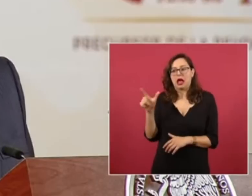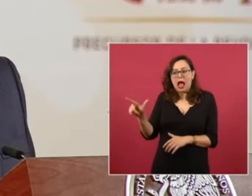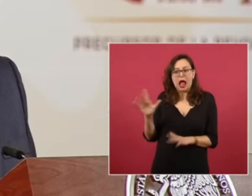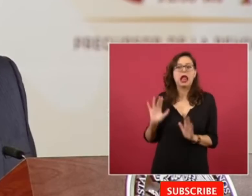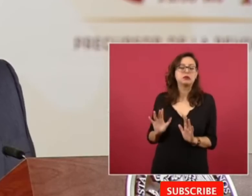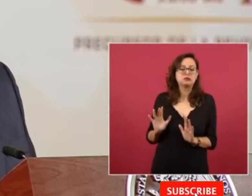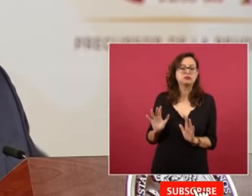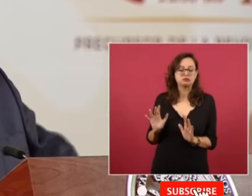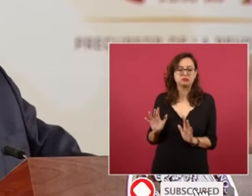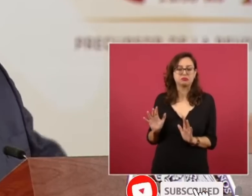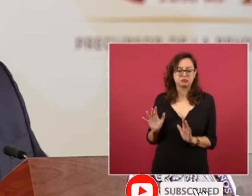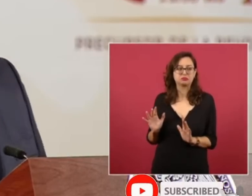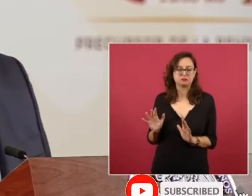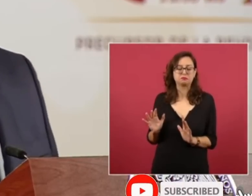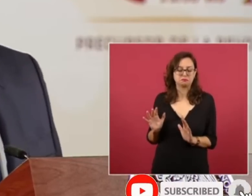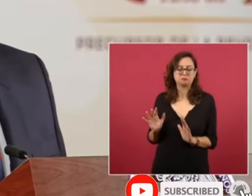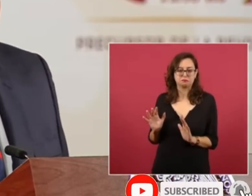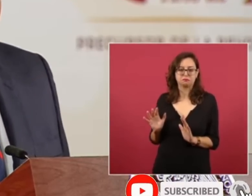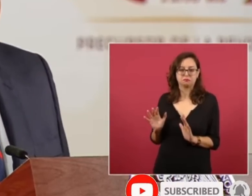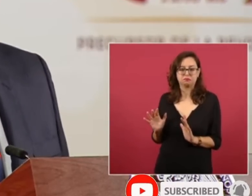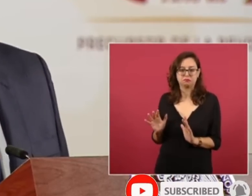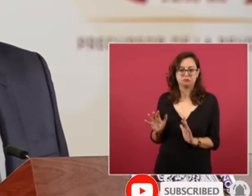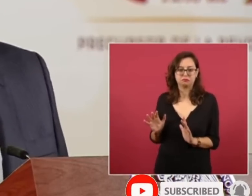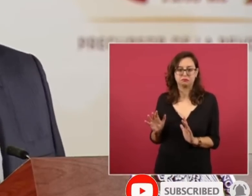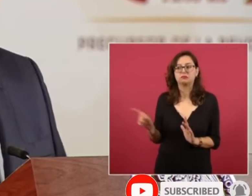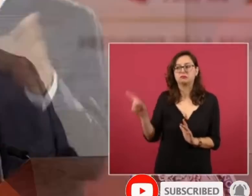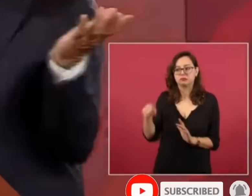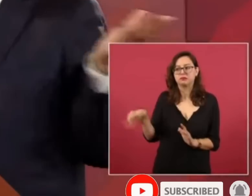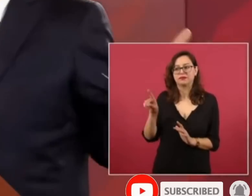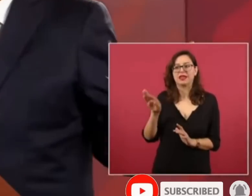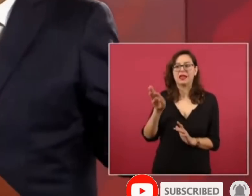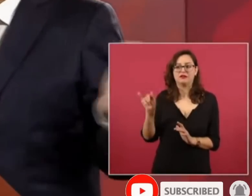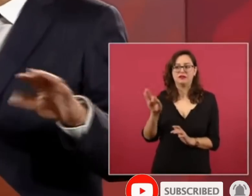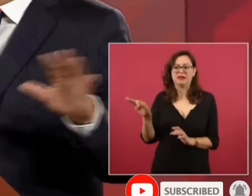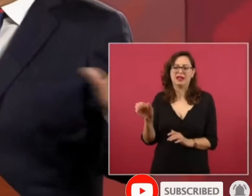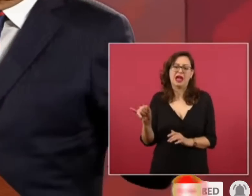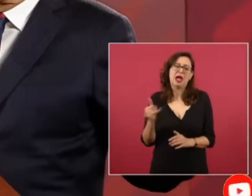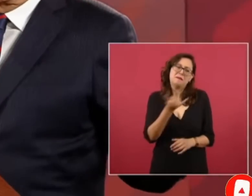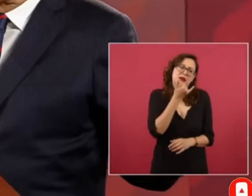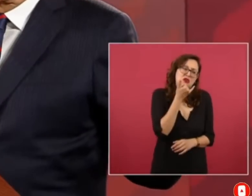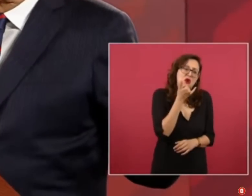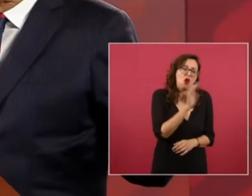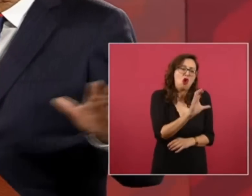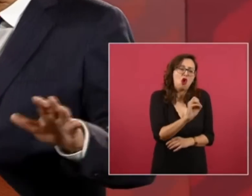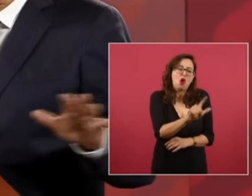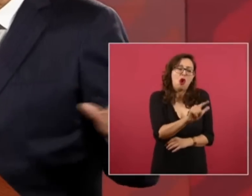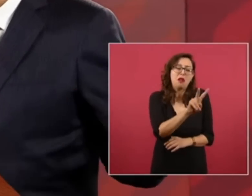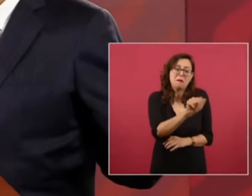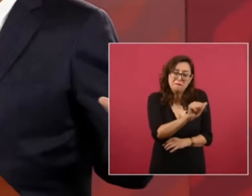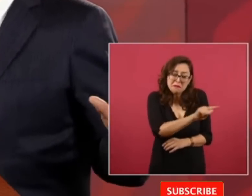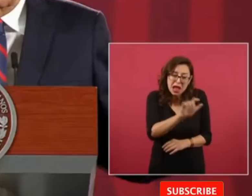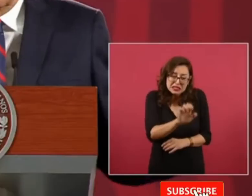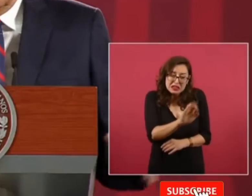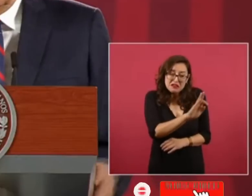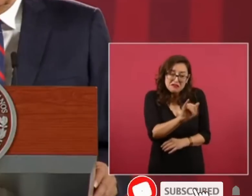nada de que si vives en la del Valle ya eres fifí no no no no